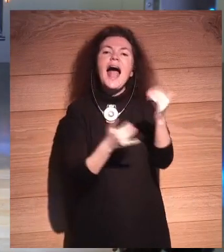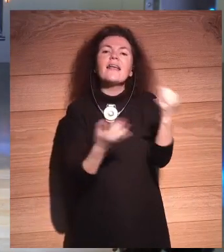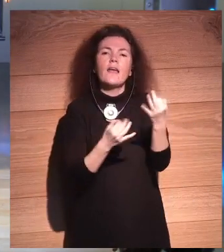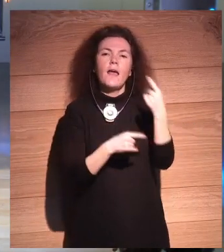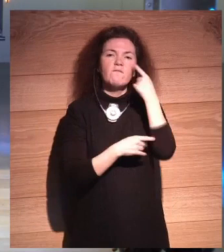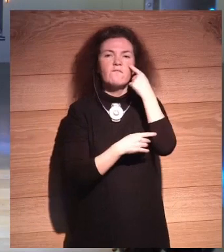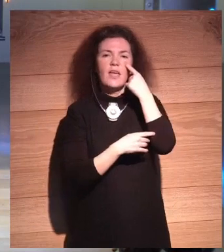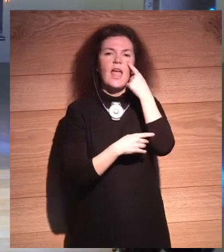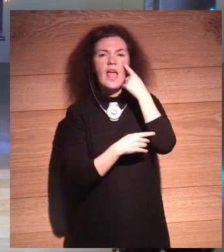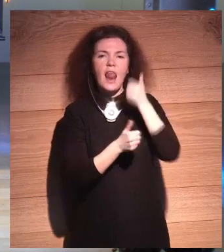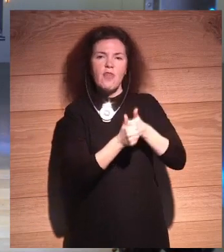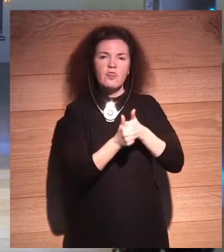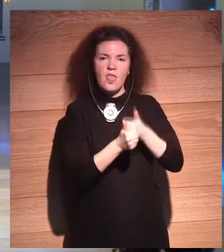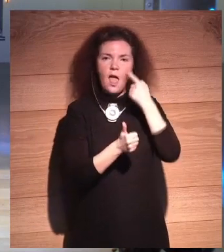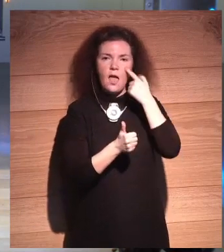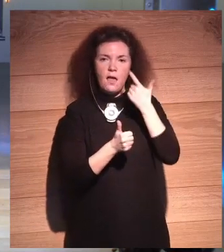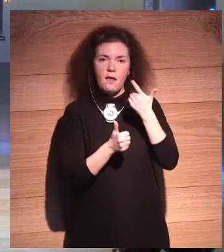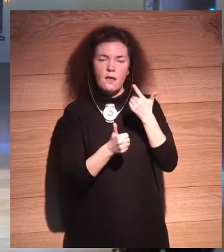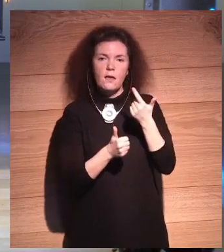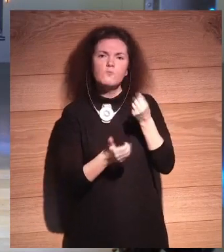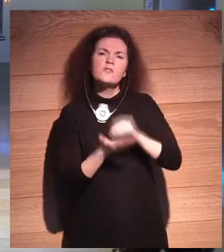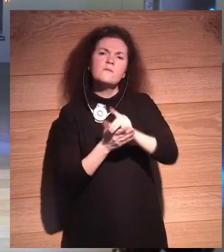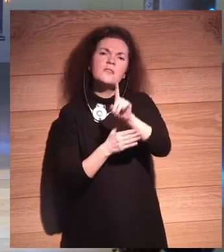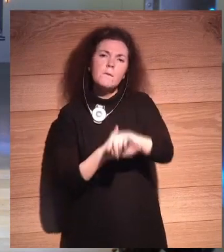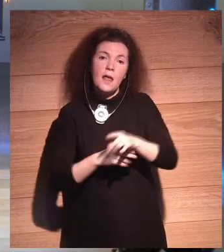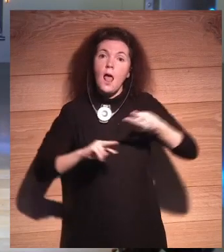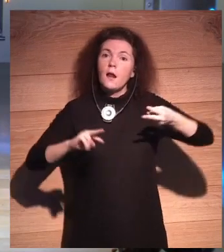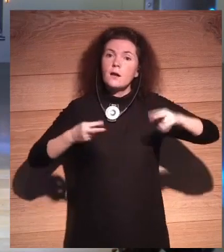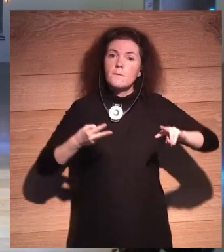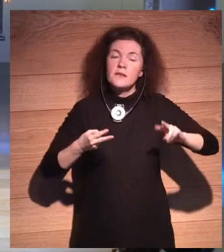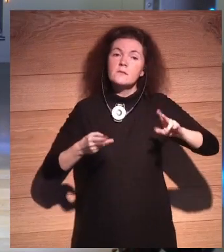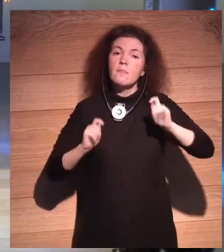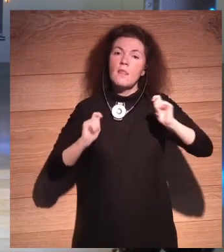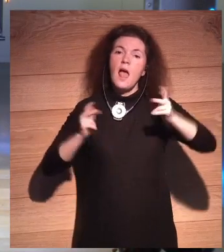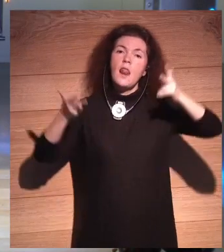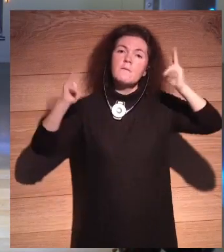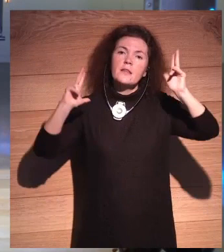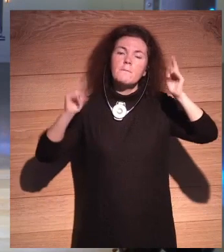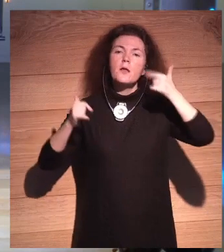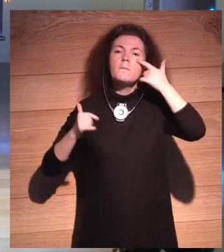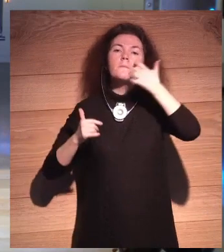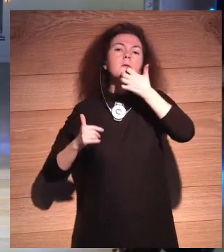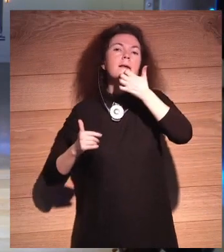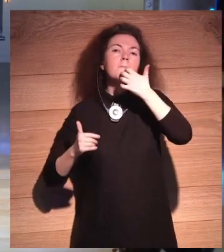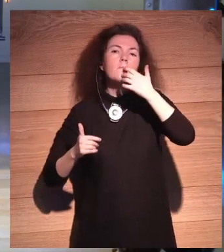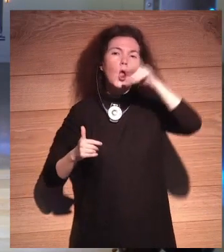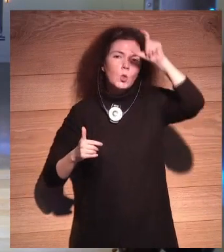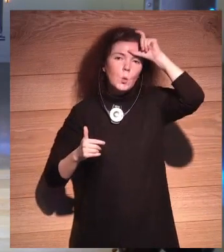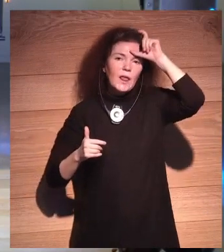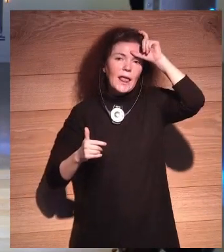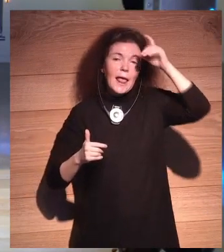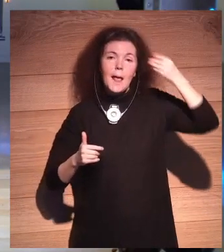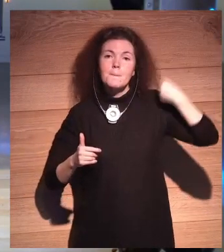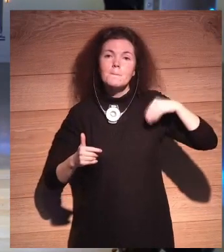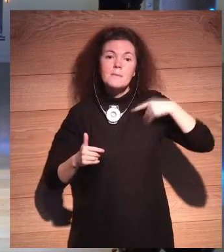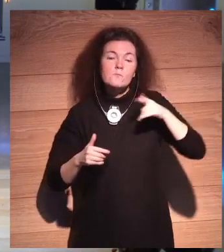en gran parte. Muchas veces también es lo contrario, es libertad. Pero mirad, por ejemplo, en Turquía, la misma tecnología